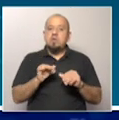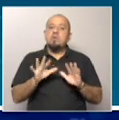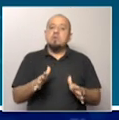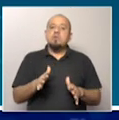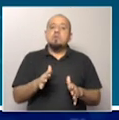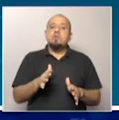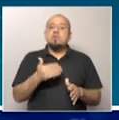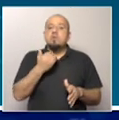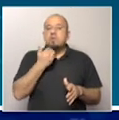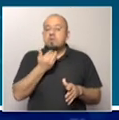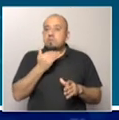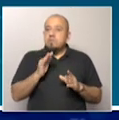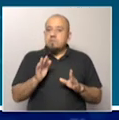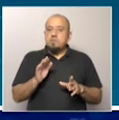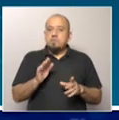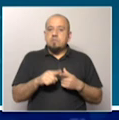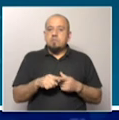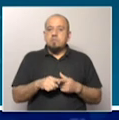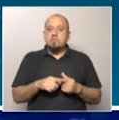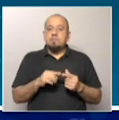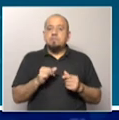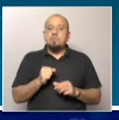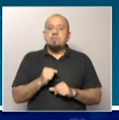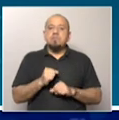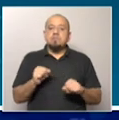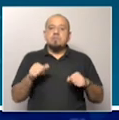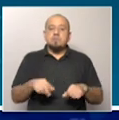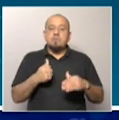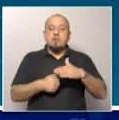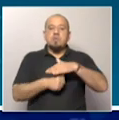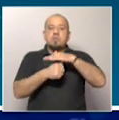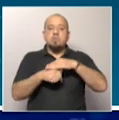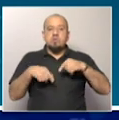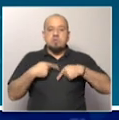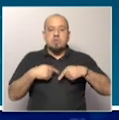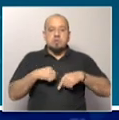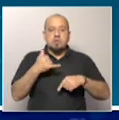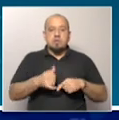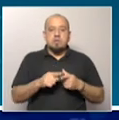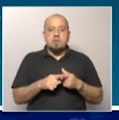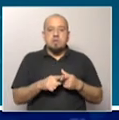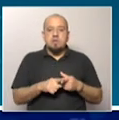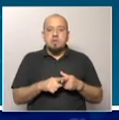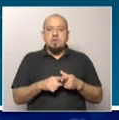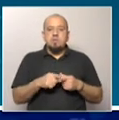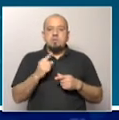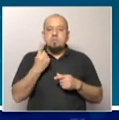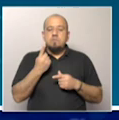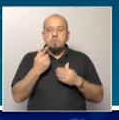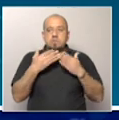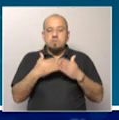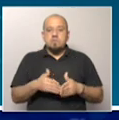Ese es un poco un margen de maniobra que las autoridades municipales todavía tienen. Respecto a la primera pregunta,